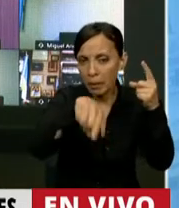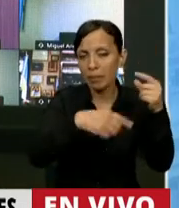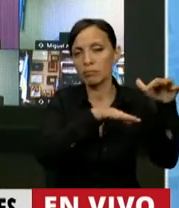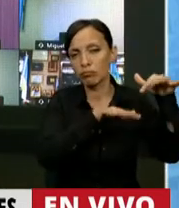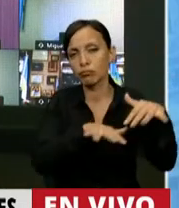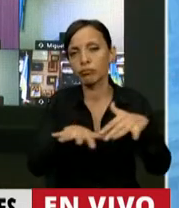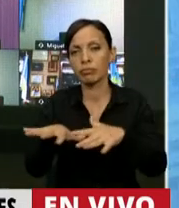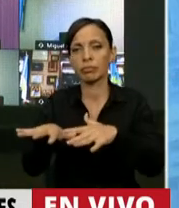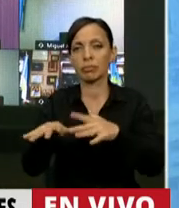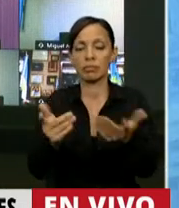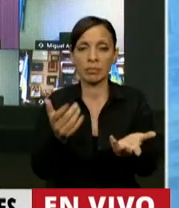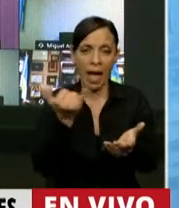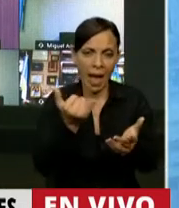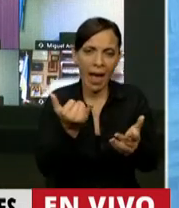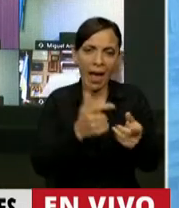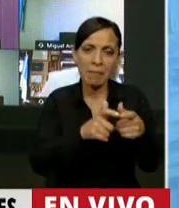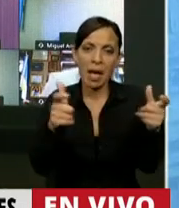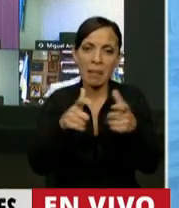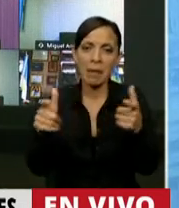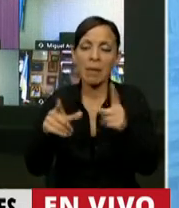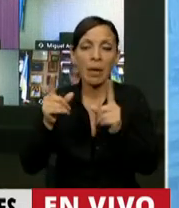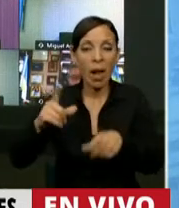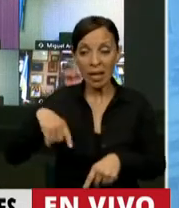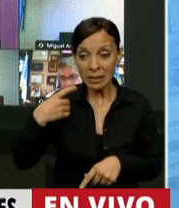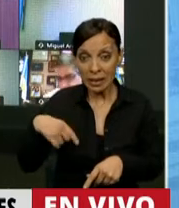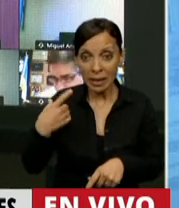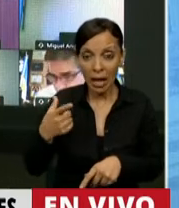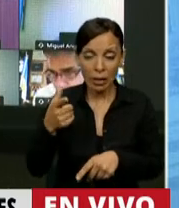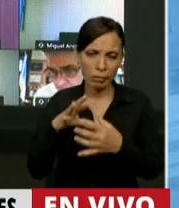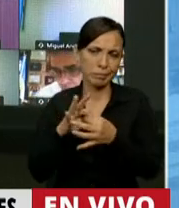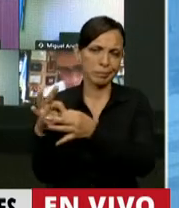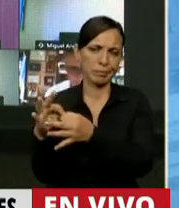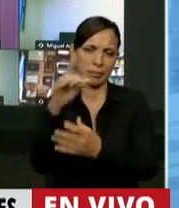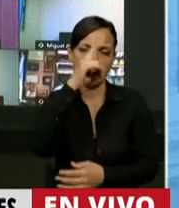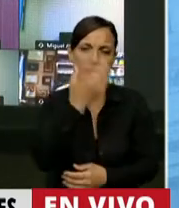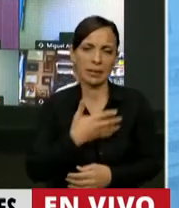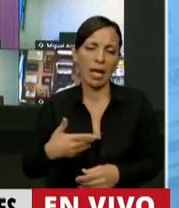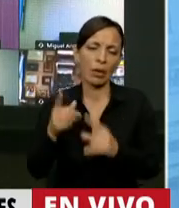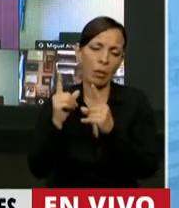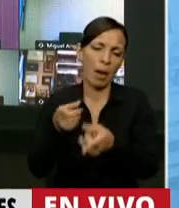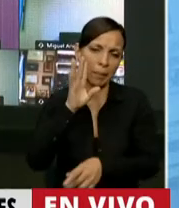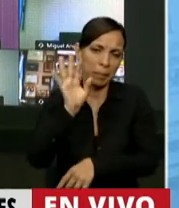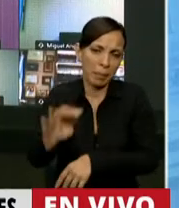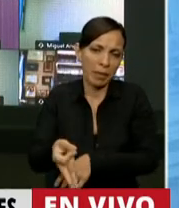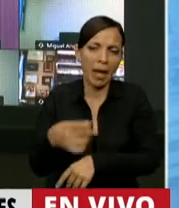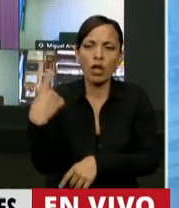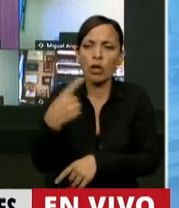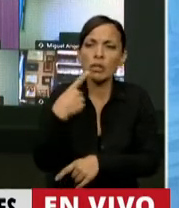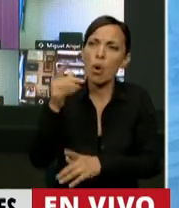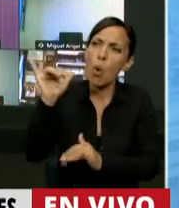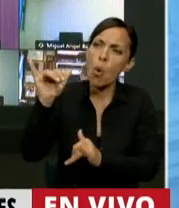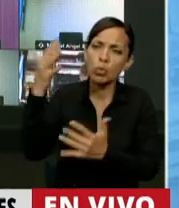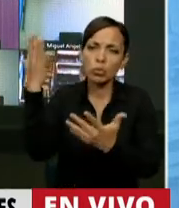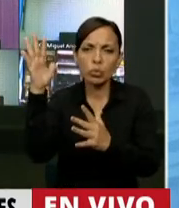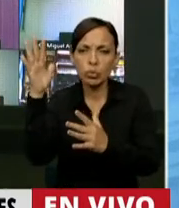Cada vez más a pesar de que las direcciones sindicales están en la completa integración al Estado, a los gobiernos dicen todo que sí, viva, viva esto,